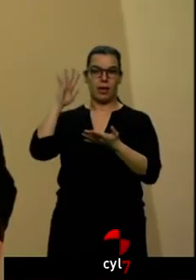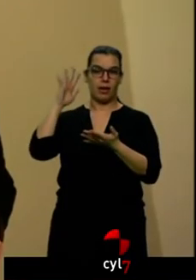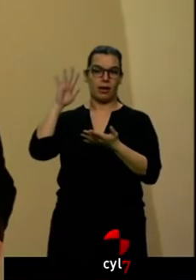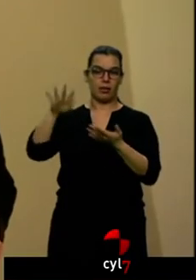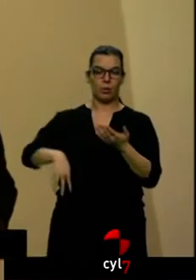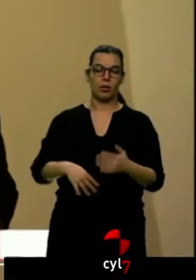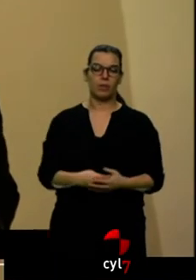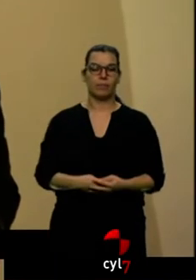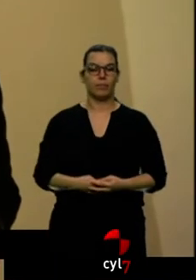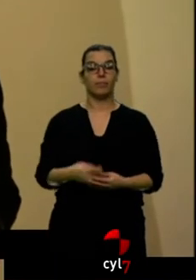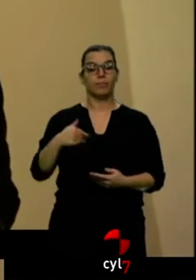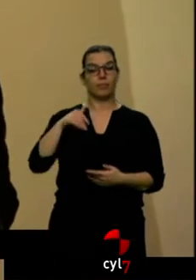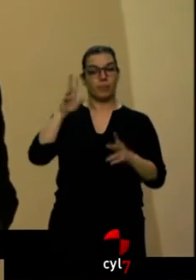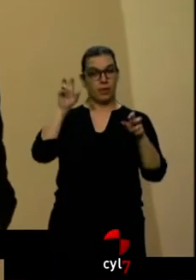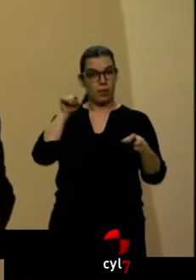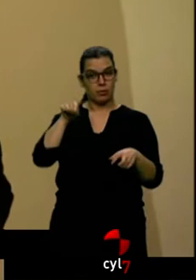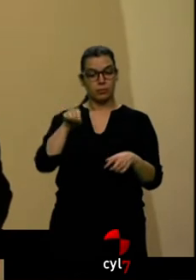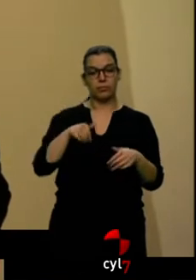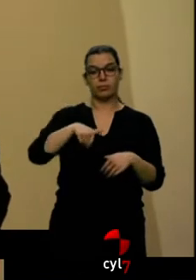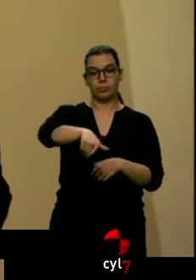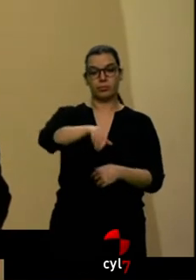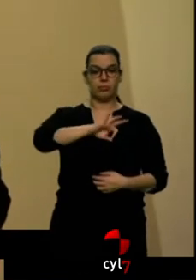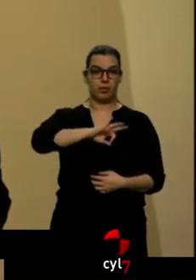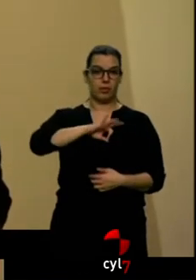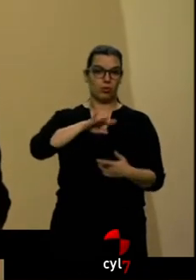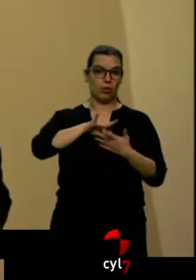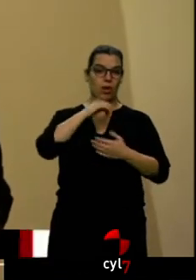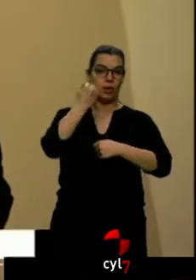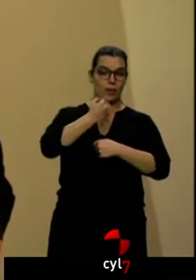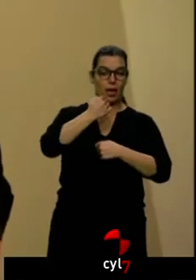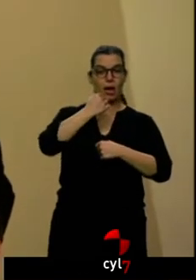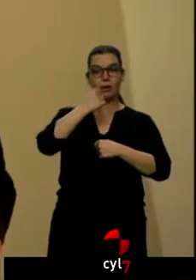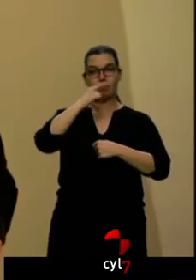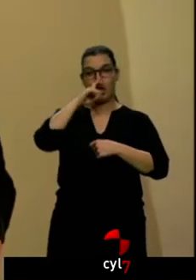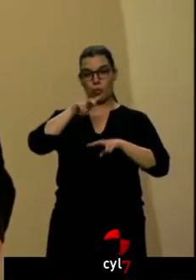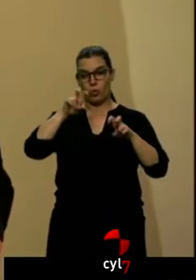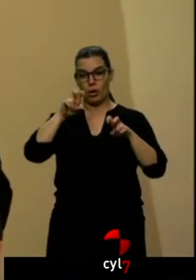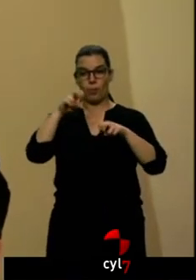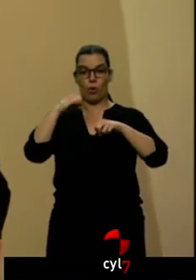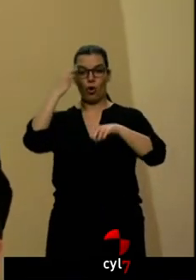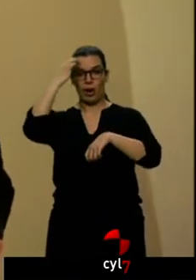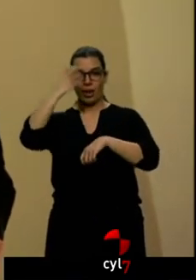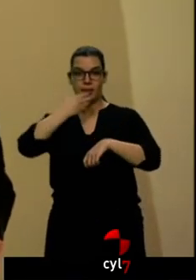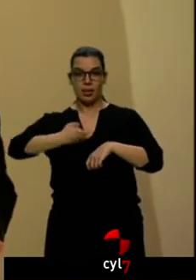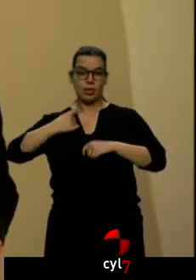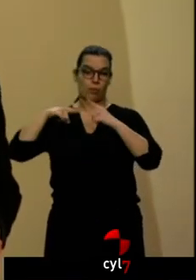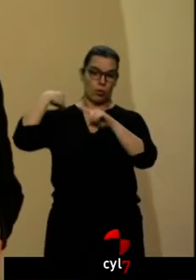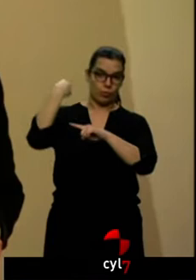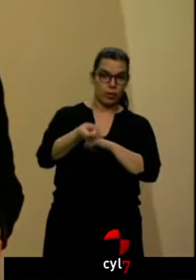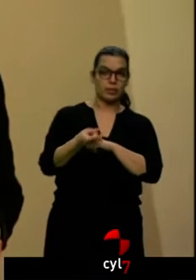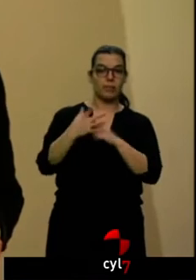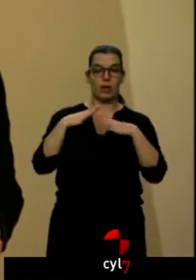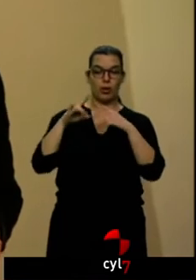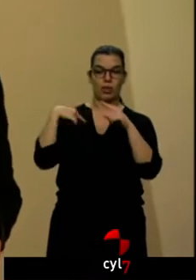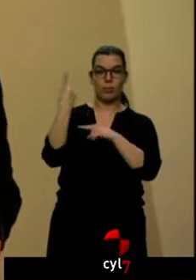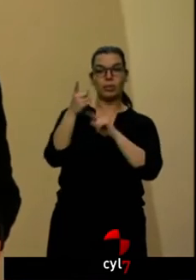reunión se produciría en enero. Ahora hay Navidad, Año Nuevo, Reyes, digamos, pues después de las vacaciones deberíamos de